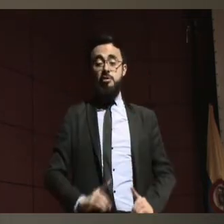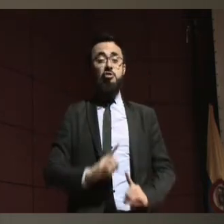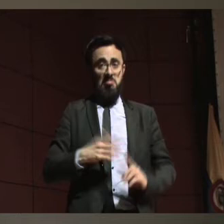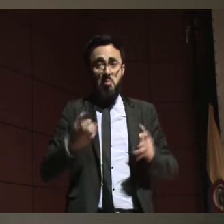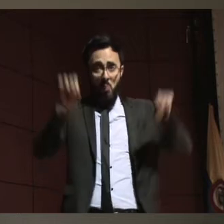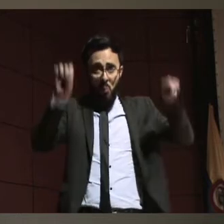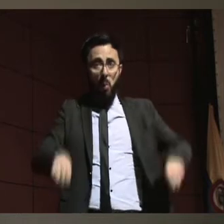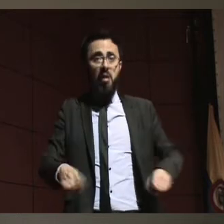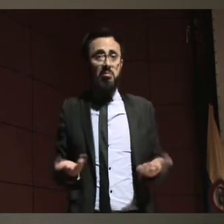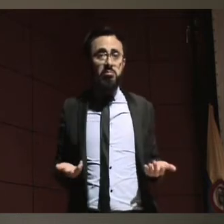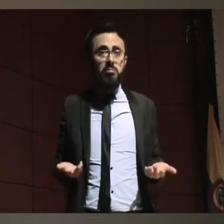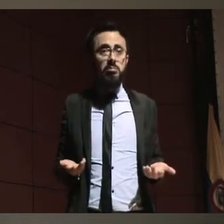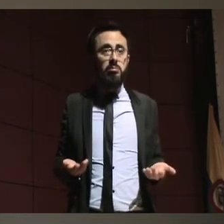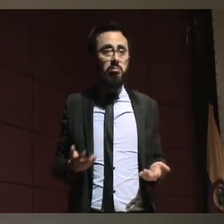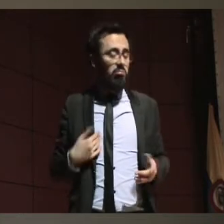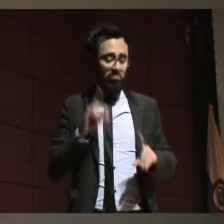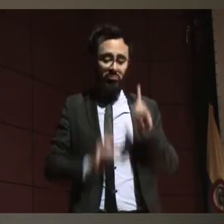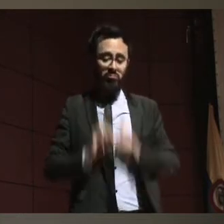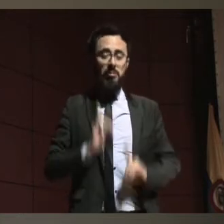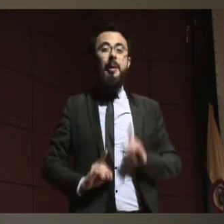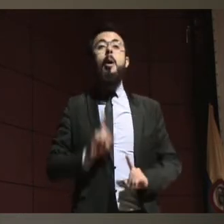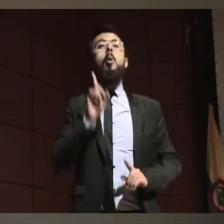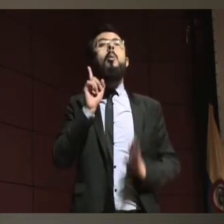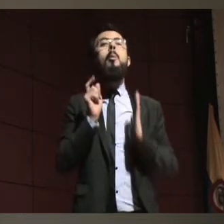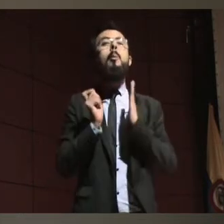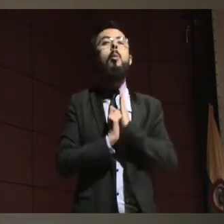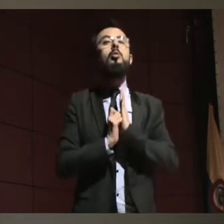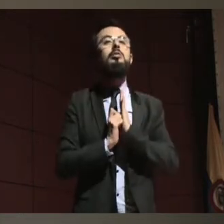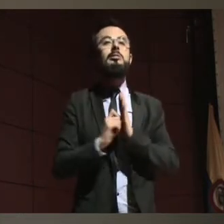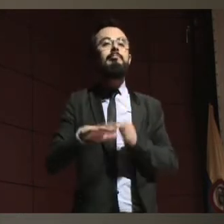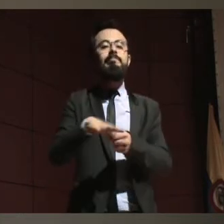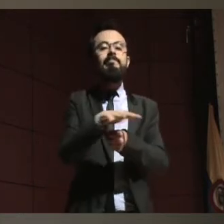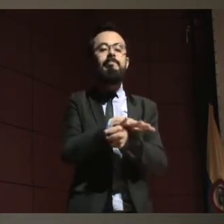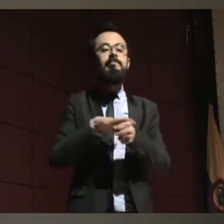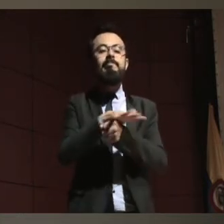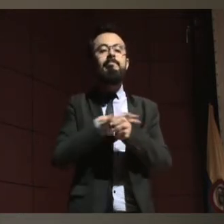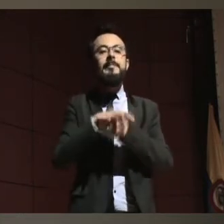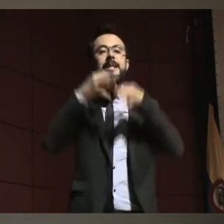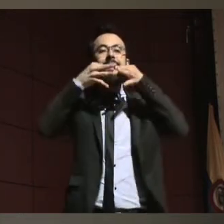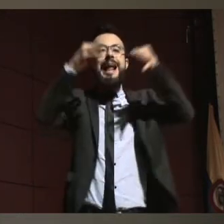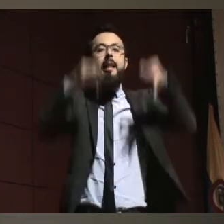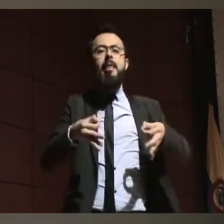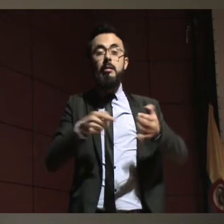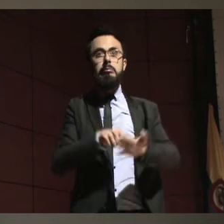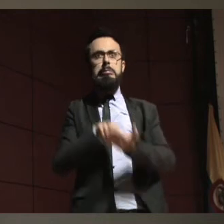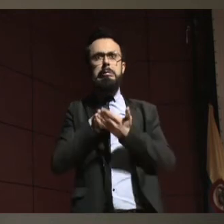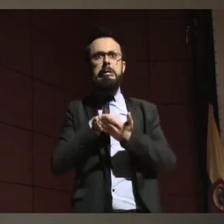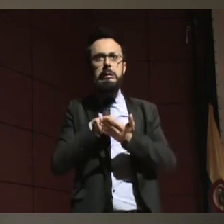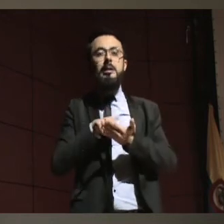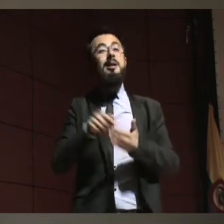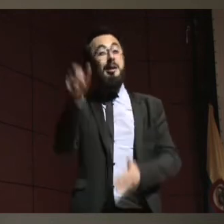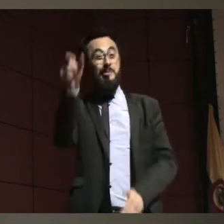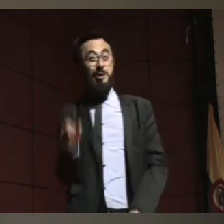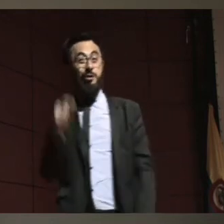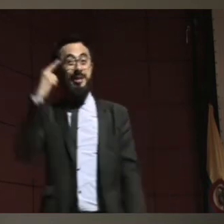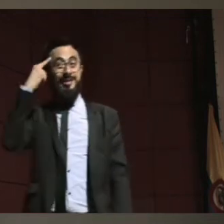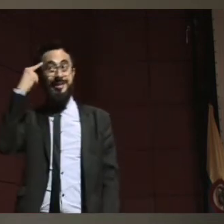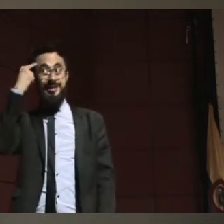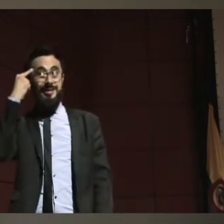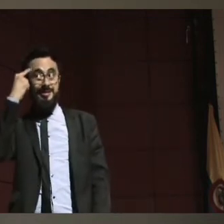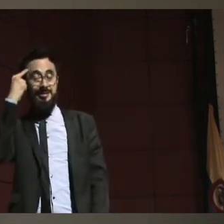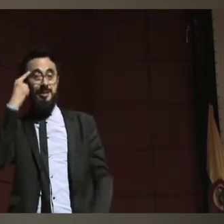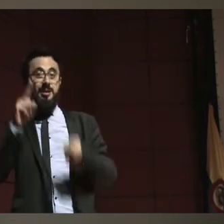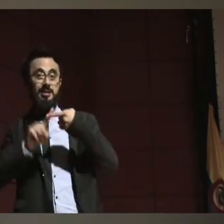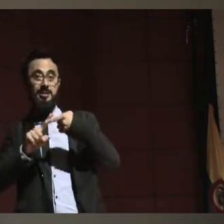es importante tener en cuenta y es que las personas con discapacidad cognitiva o con discapacidad mental no